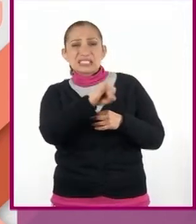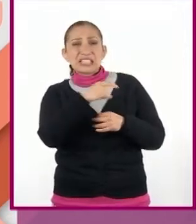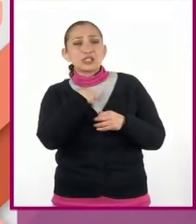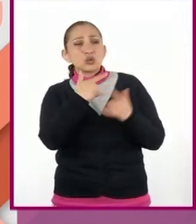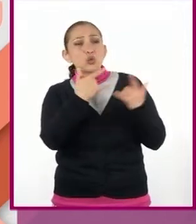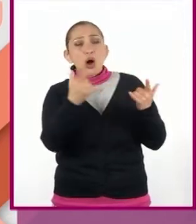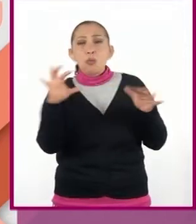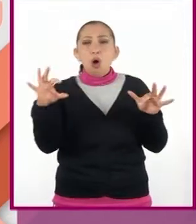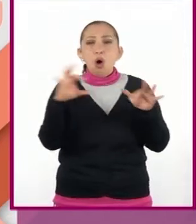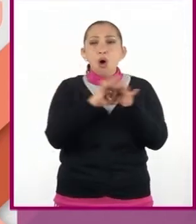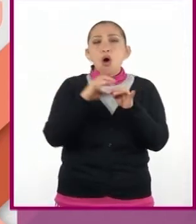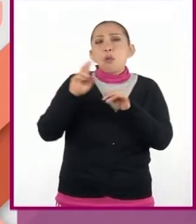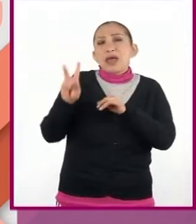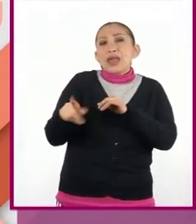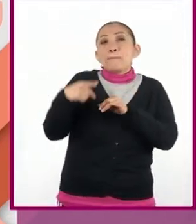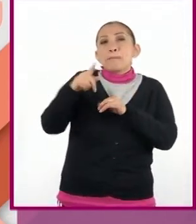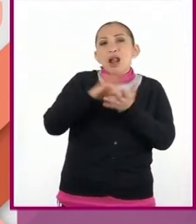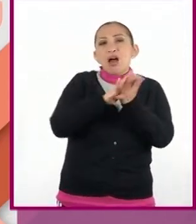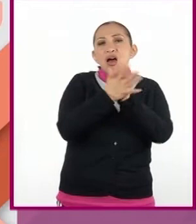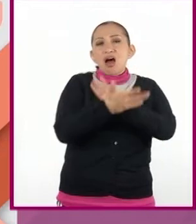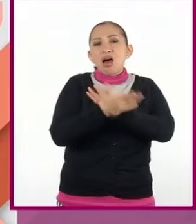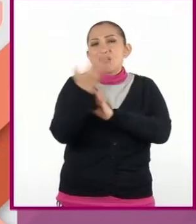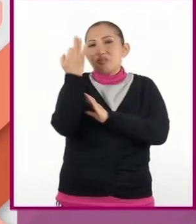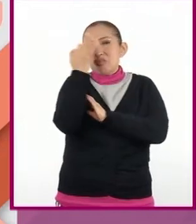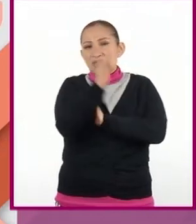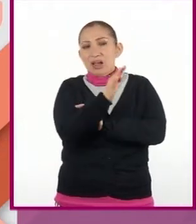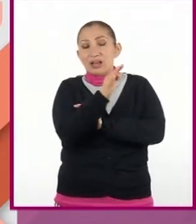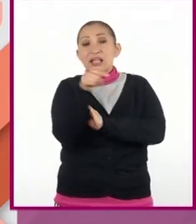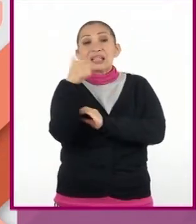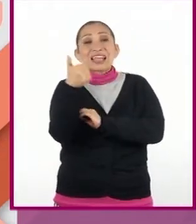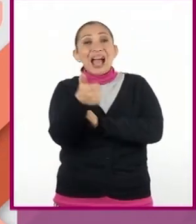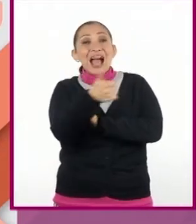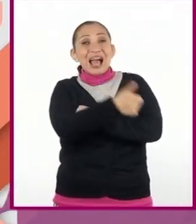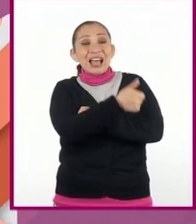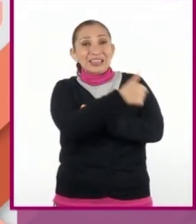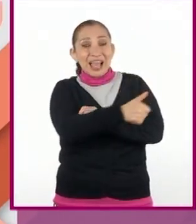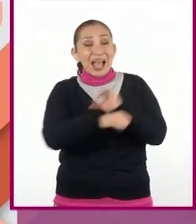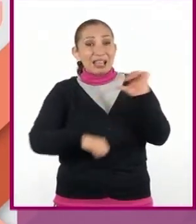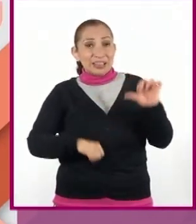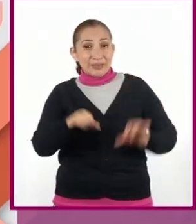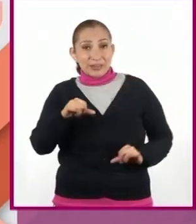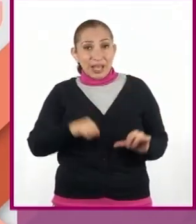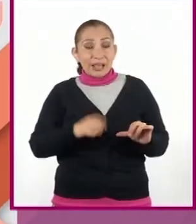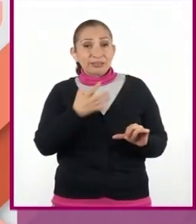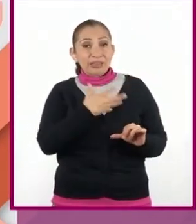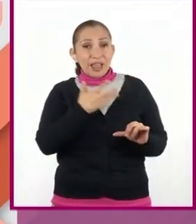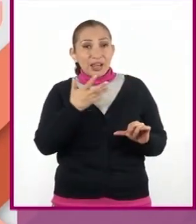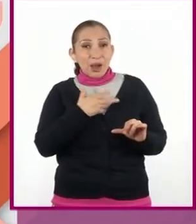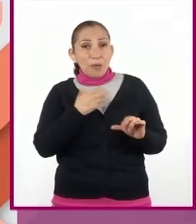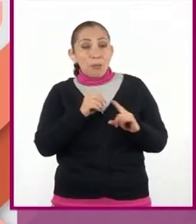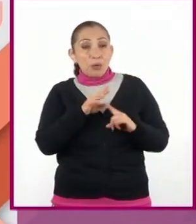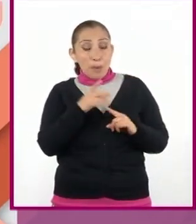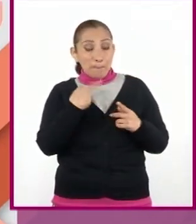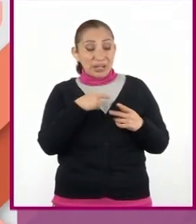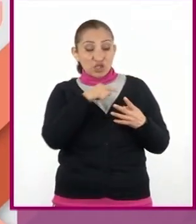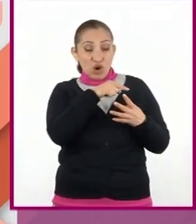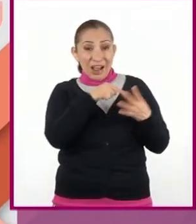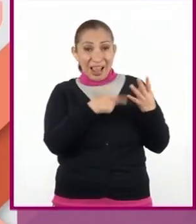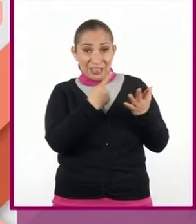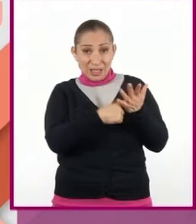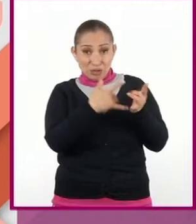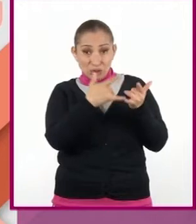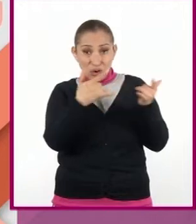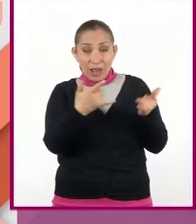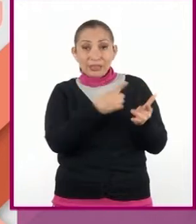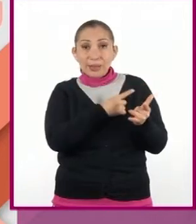apunta a lo imaginario. Cada acción desencadena una consecuencia. Los personajes principales deben resolver